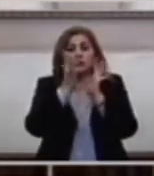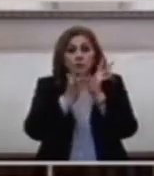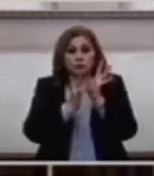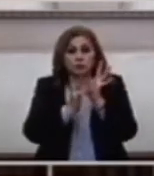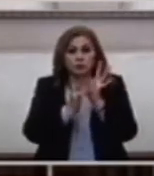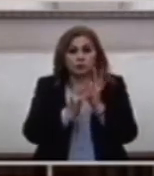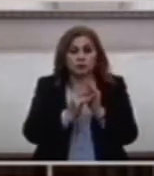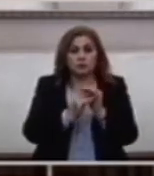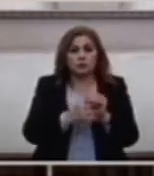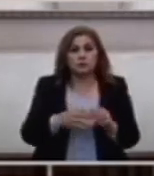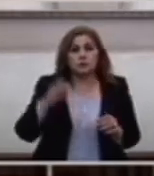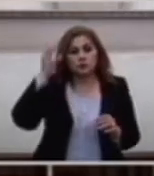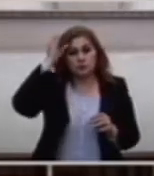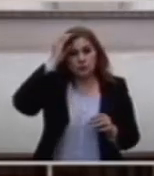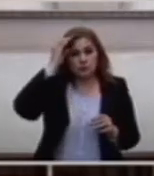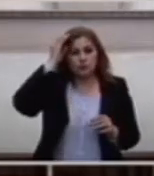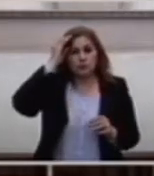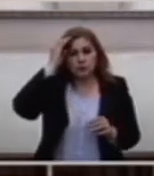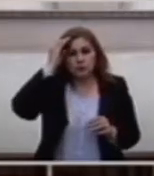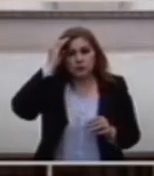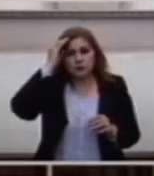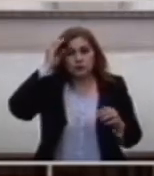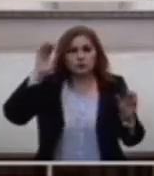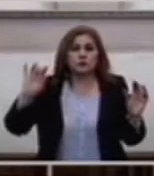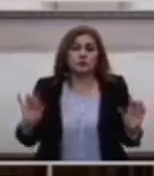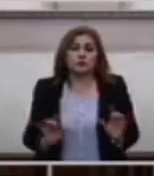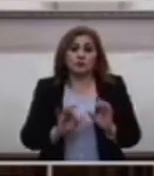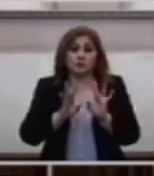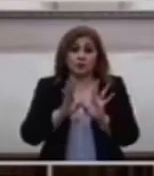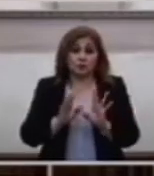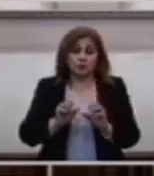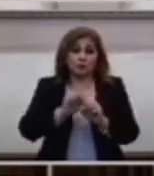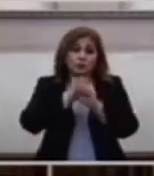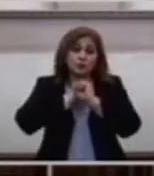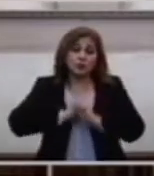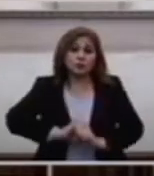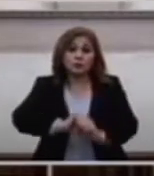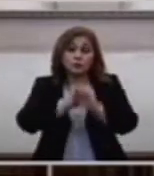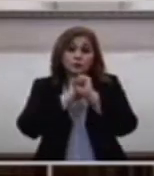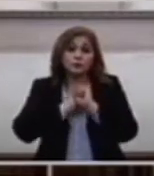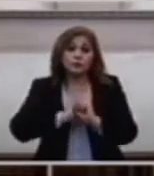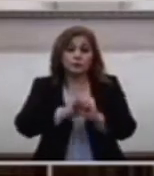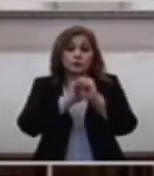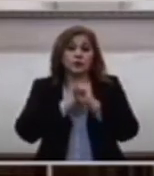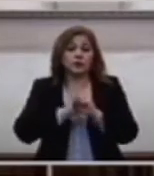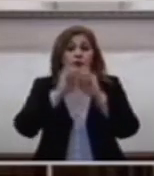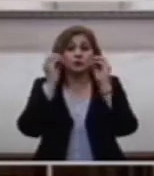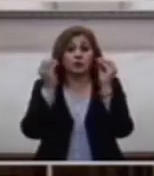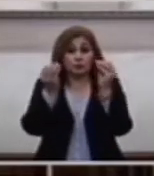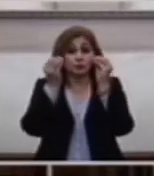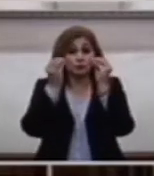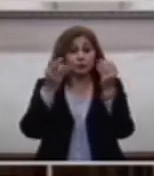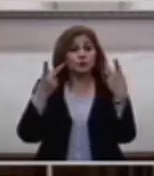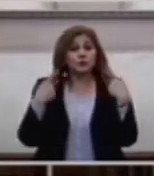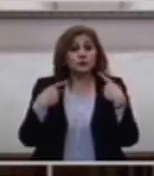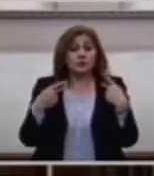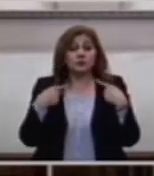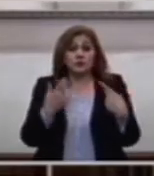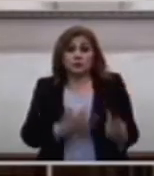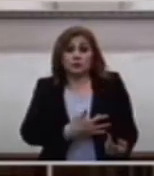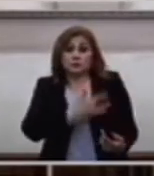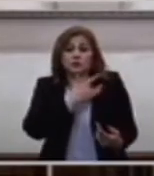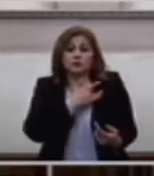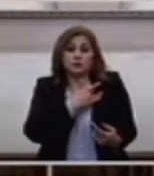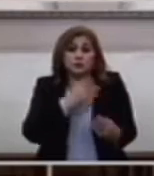Conscientes De los Grandes Dolores Y heridas Que muchas Personas Tienen En